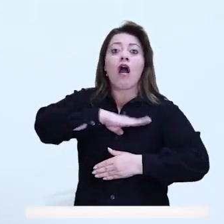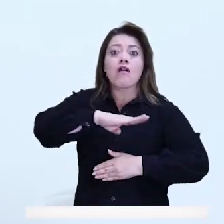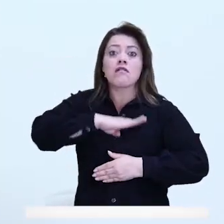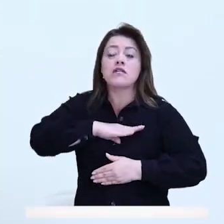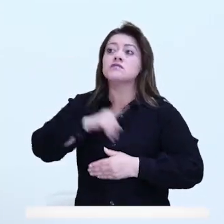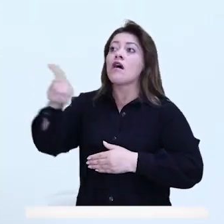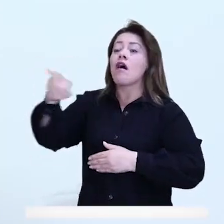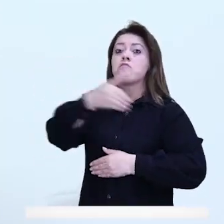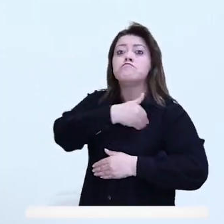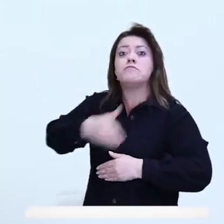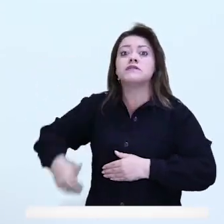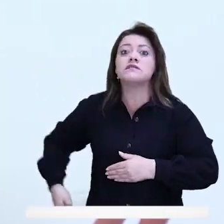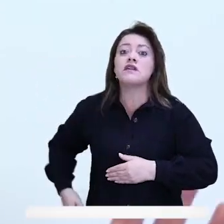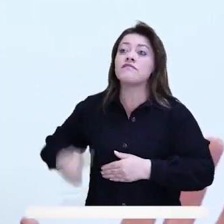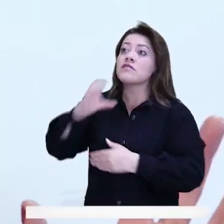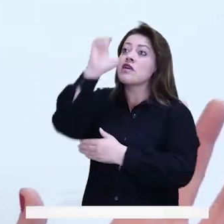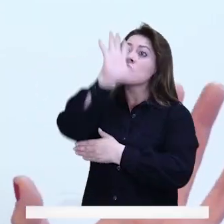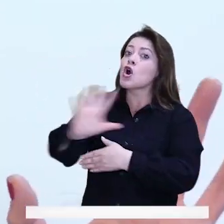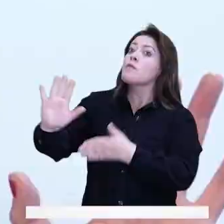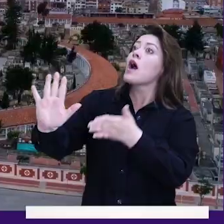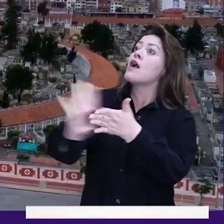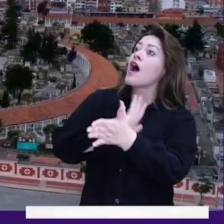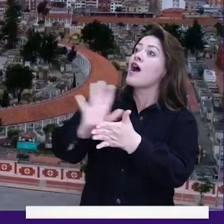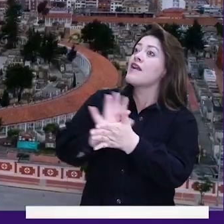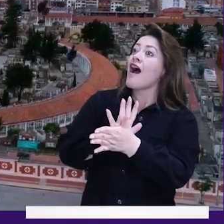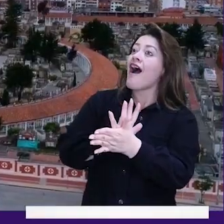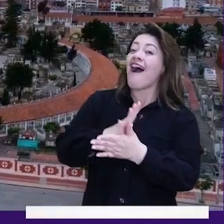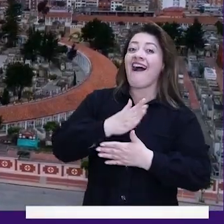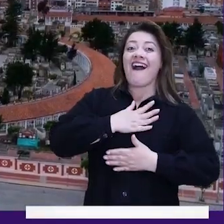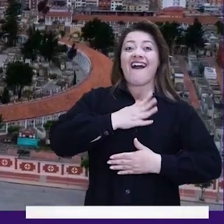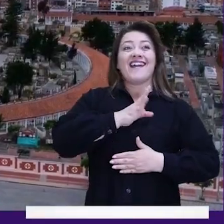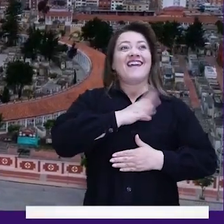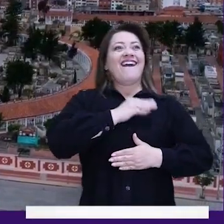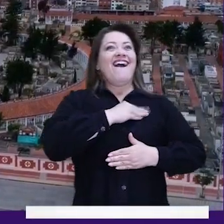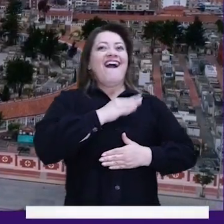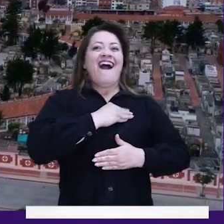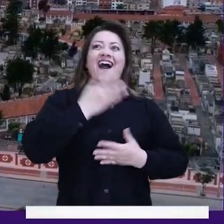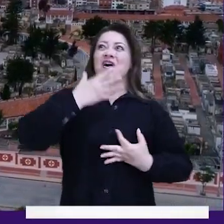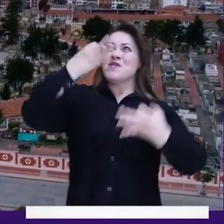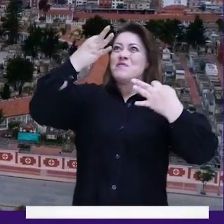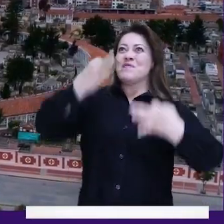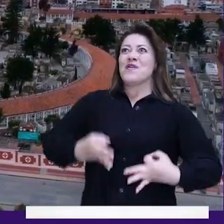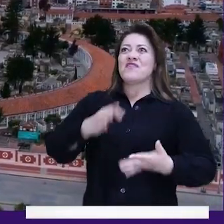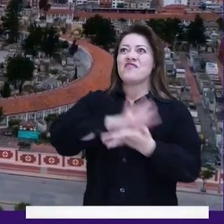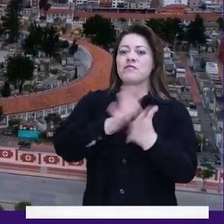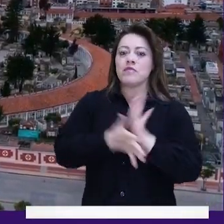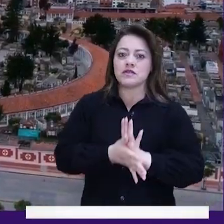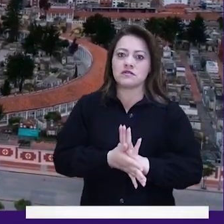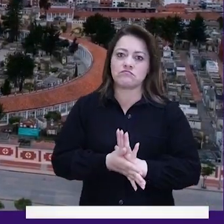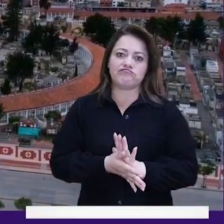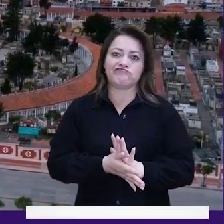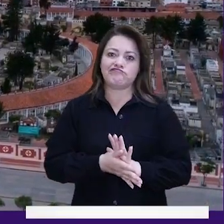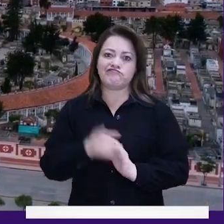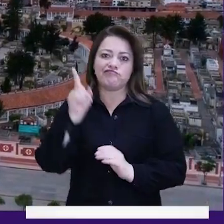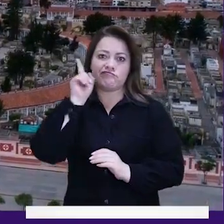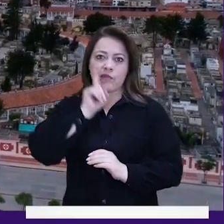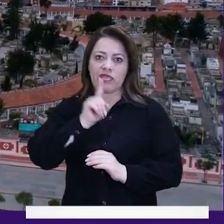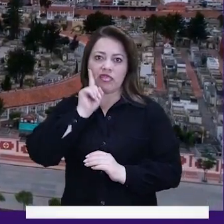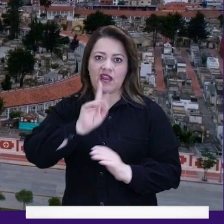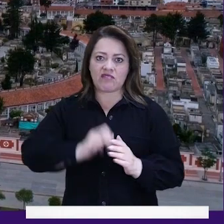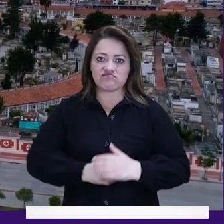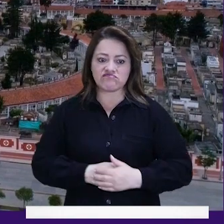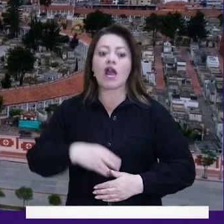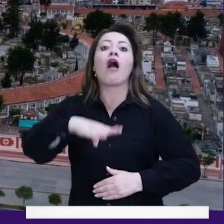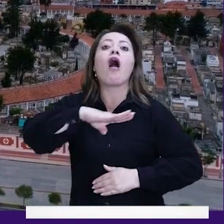al presidente de Colombia, yo me sentí en Suiza porque ellos dijeron que nos faltaba un pedacito para la paz total. Entonces, aquí hay que